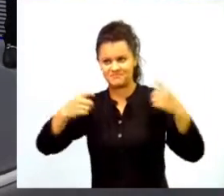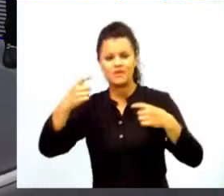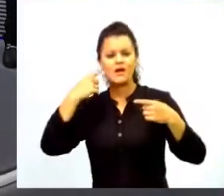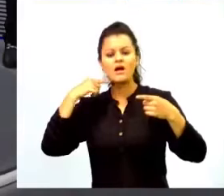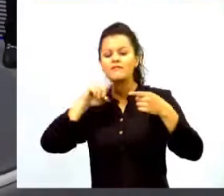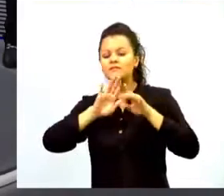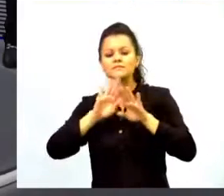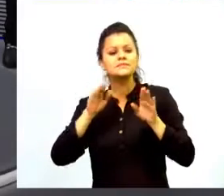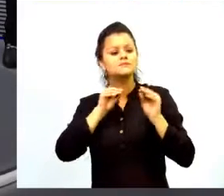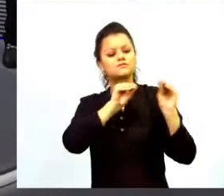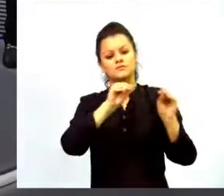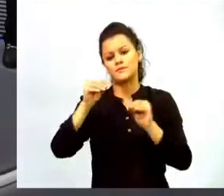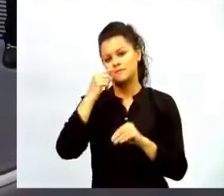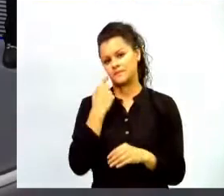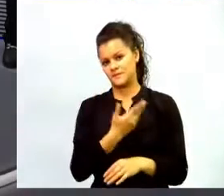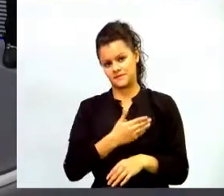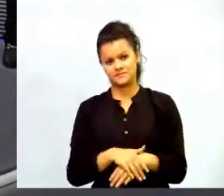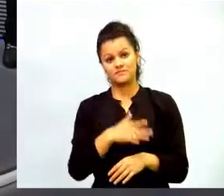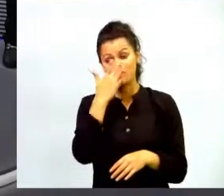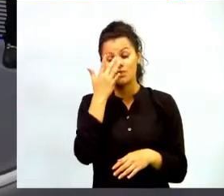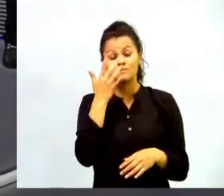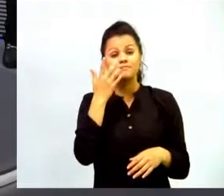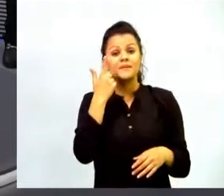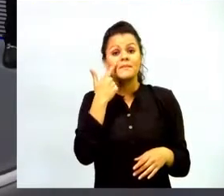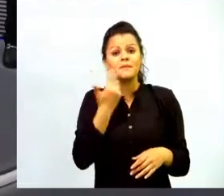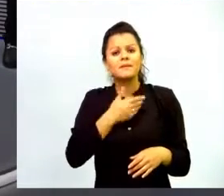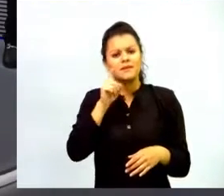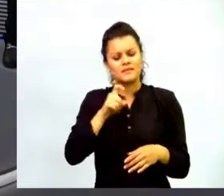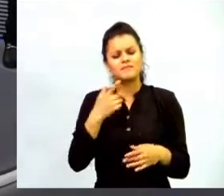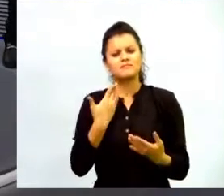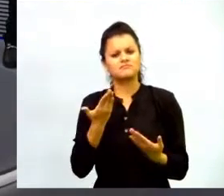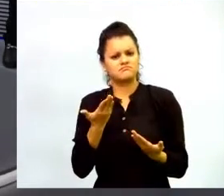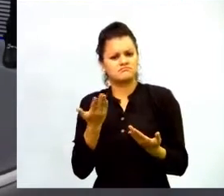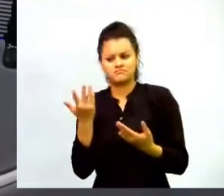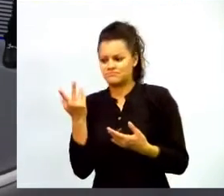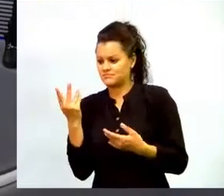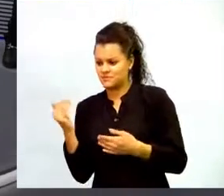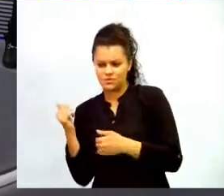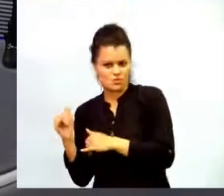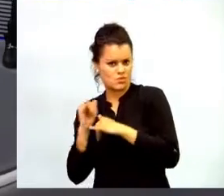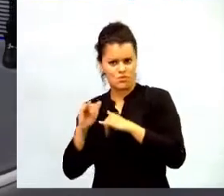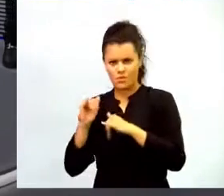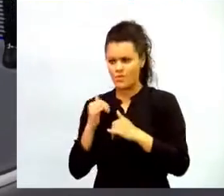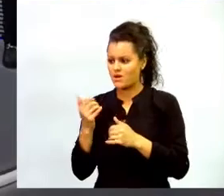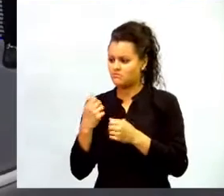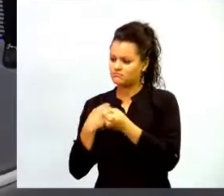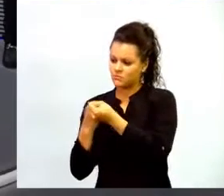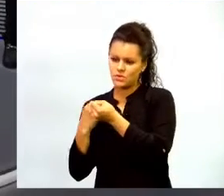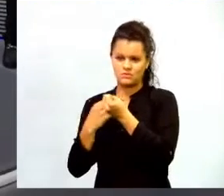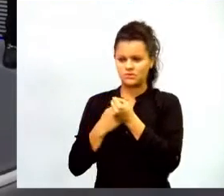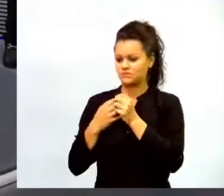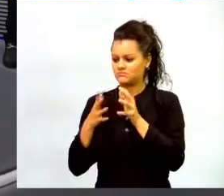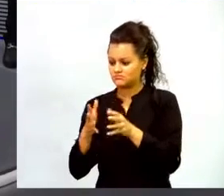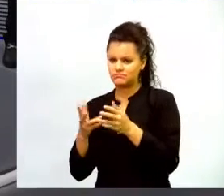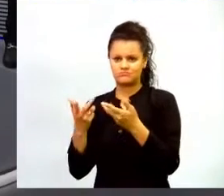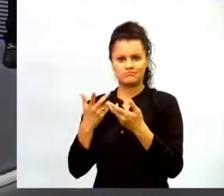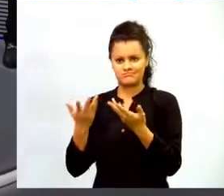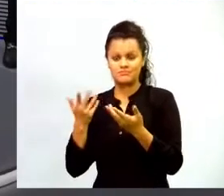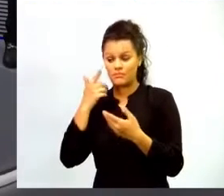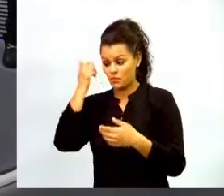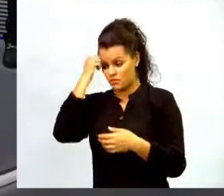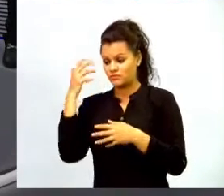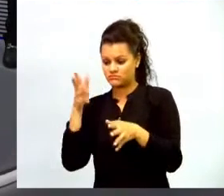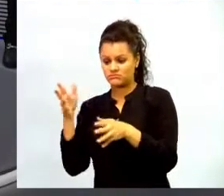tiene que ser un coeducador y tiene que dejar digamos el rol que hasta ahora da el cuidador del niño cuando llega a la casa y empezar a jugar un rol